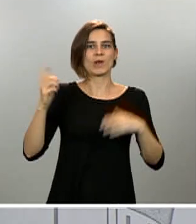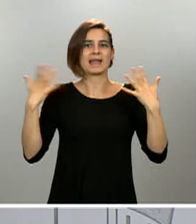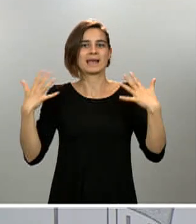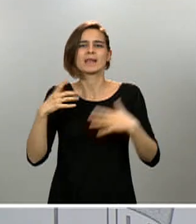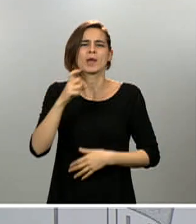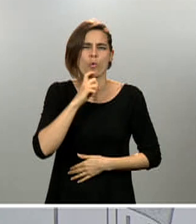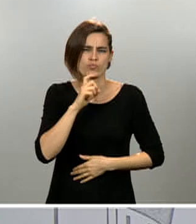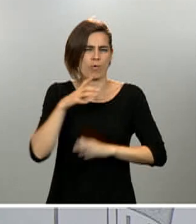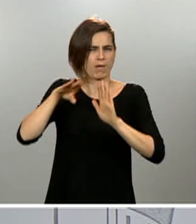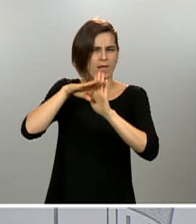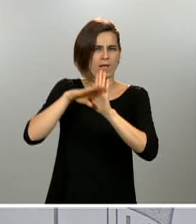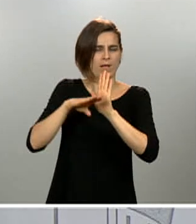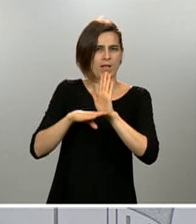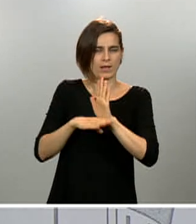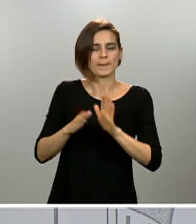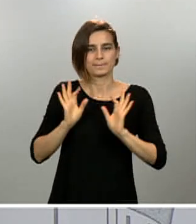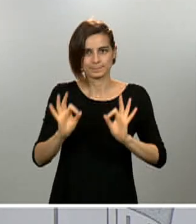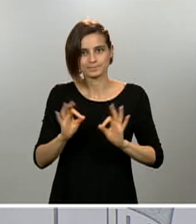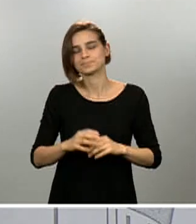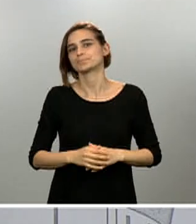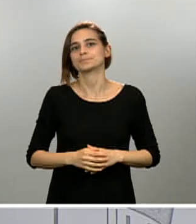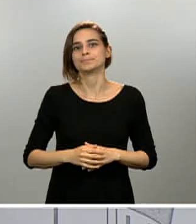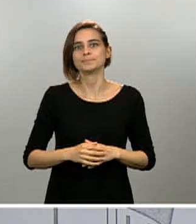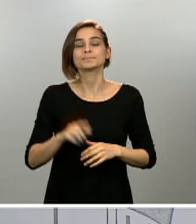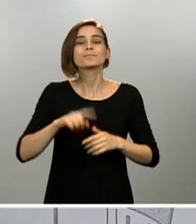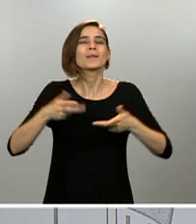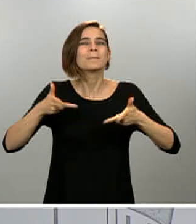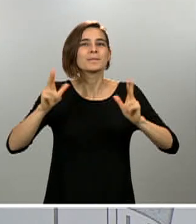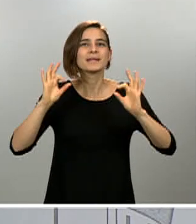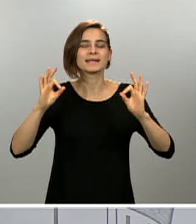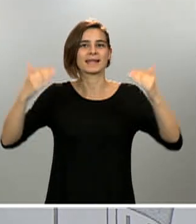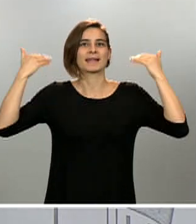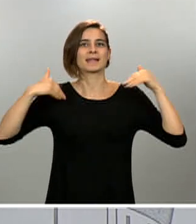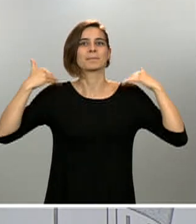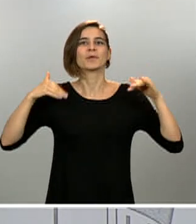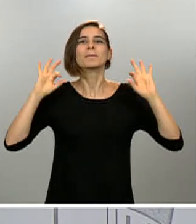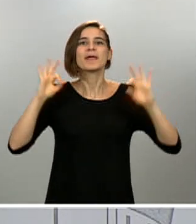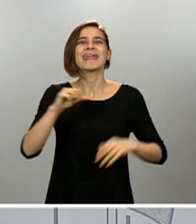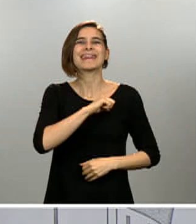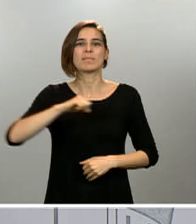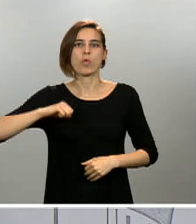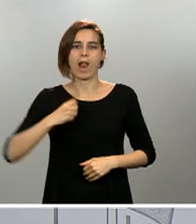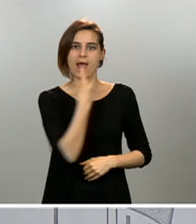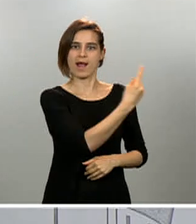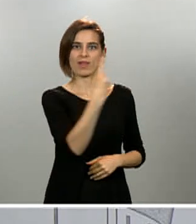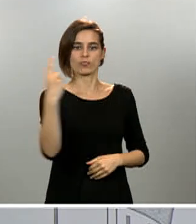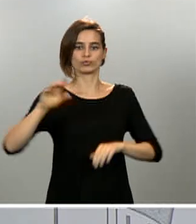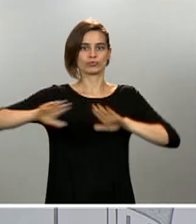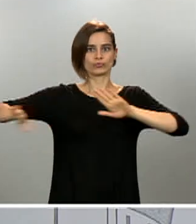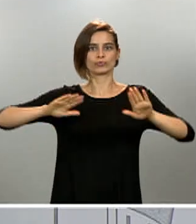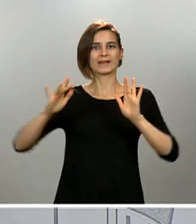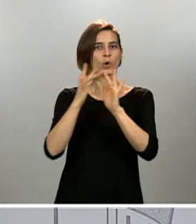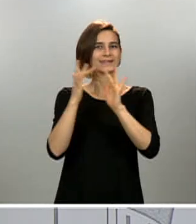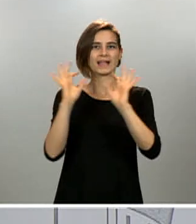Se permiten, en base a esta orden, actividades deportivas de carácter individual, sin contacto, y también la realización de